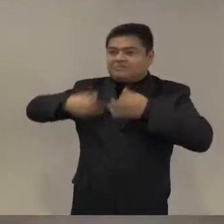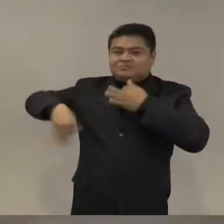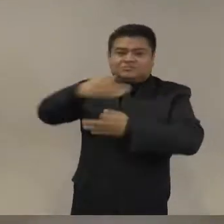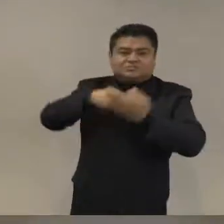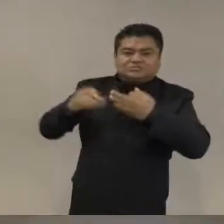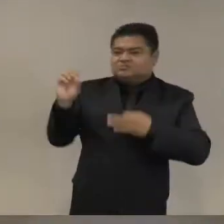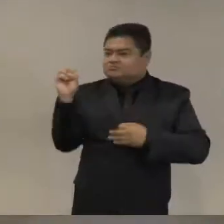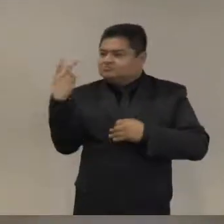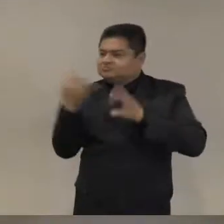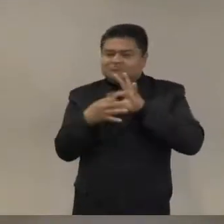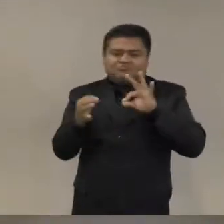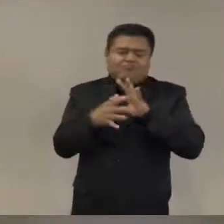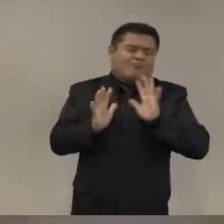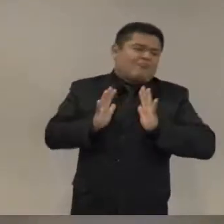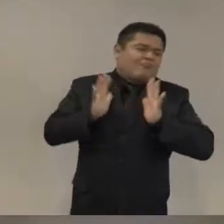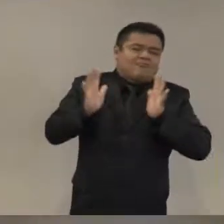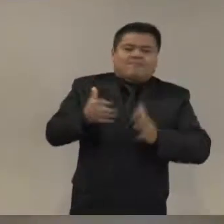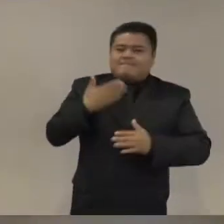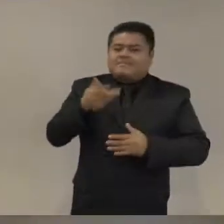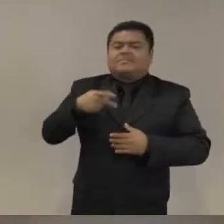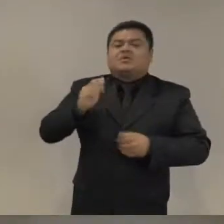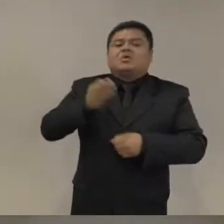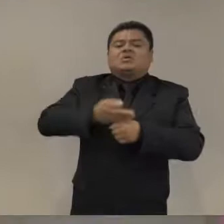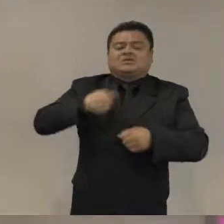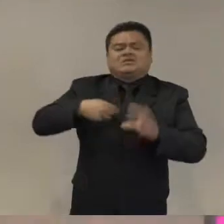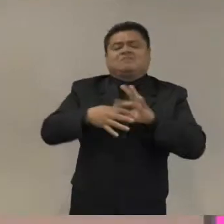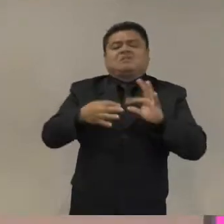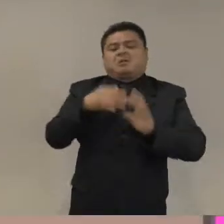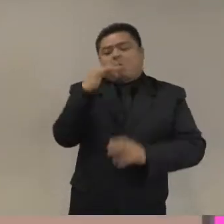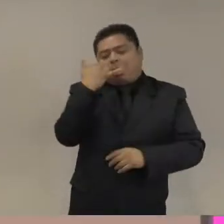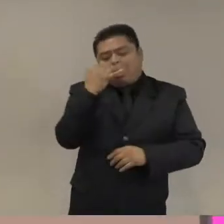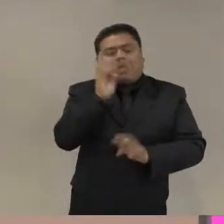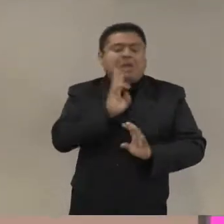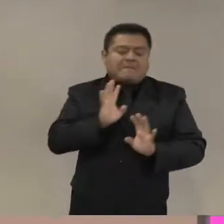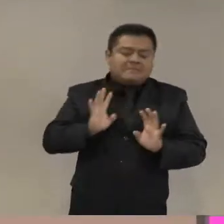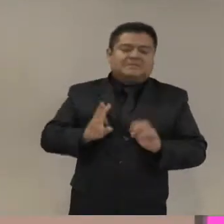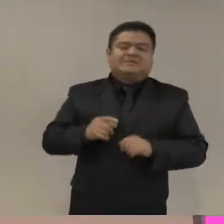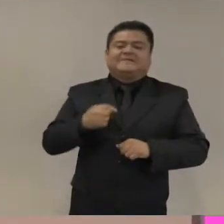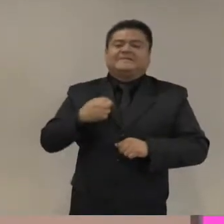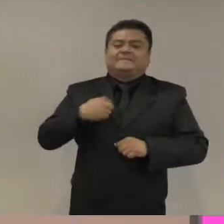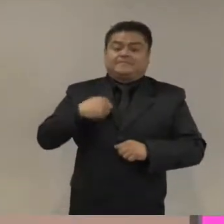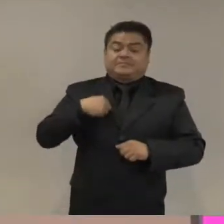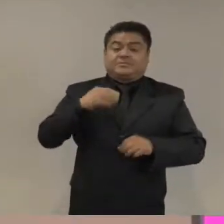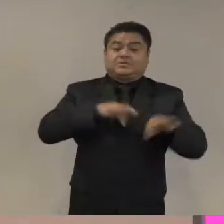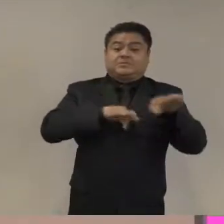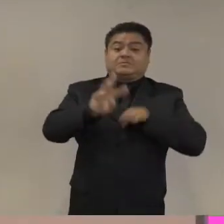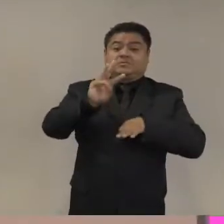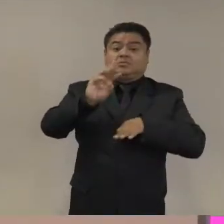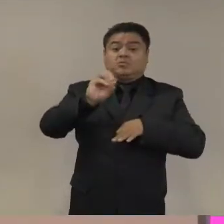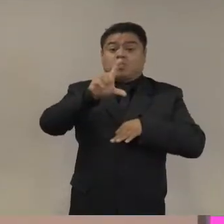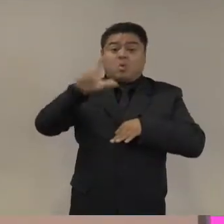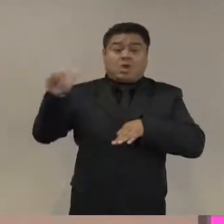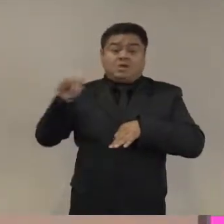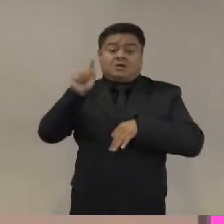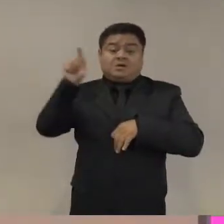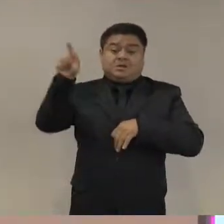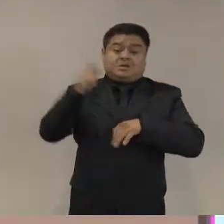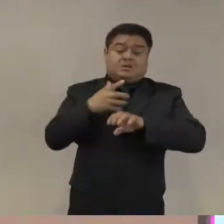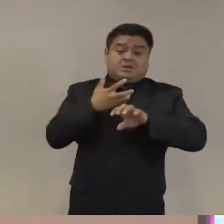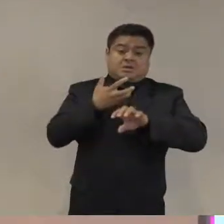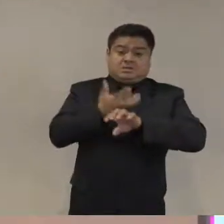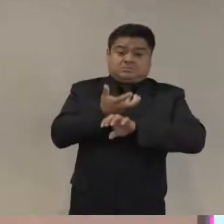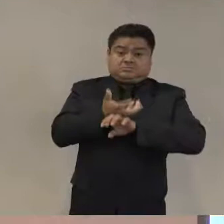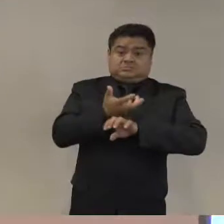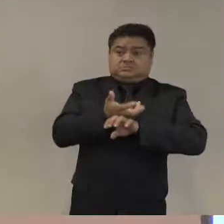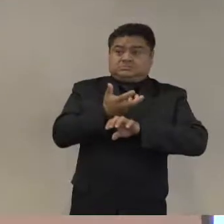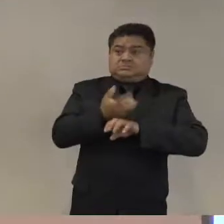yo trabajo en WOLA, Oficina en Washington de Asuntos Latinoamericanos. Es una organización no gubernamental, un think tank, que